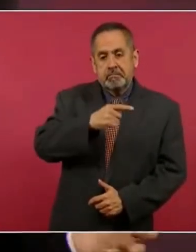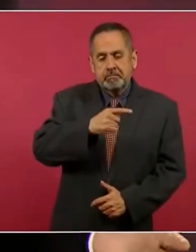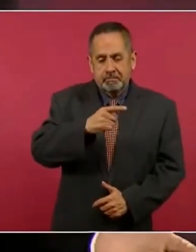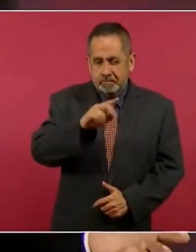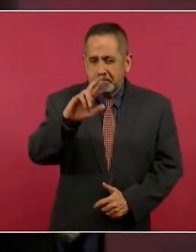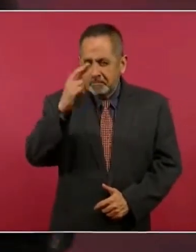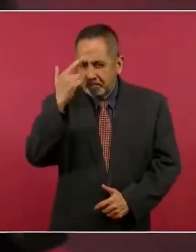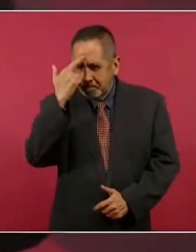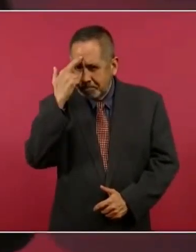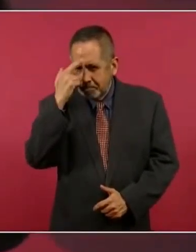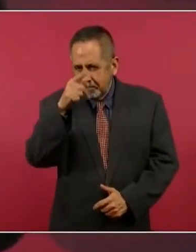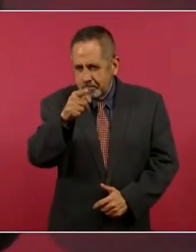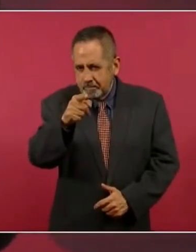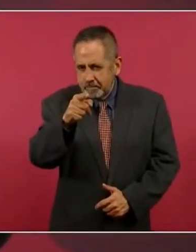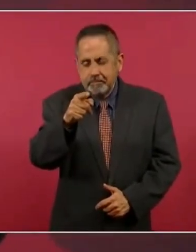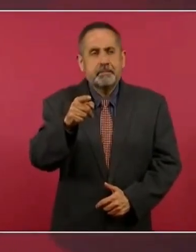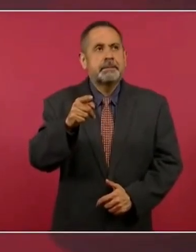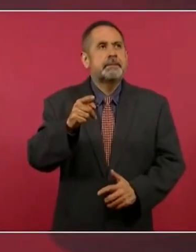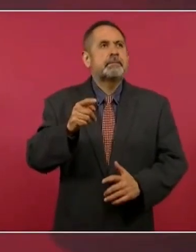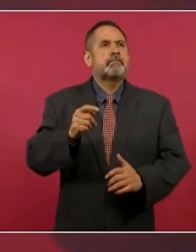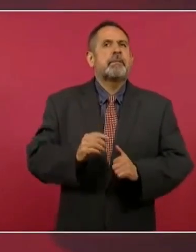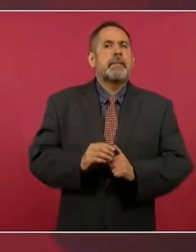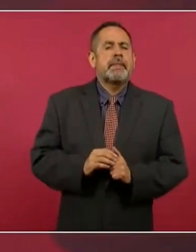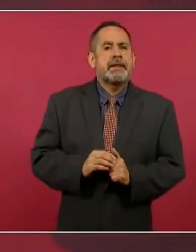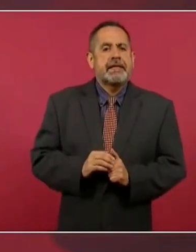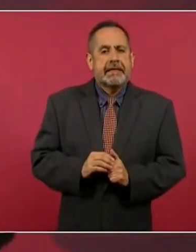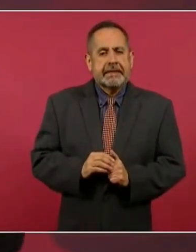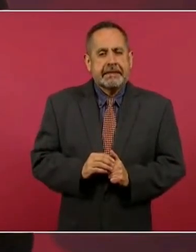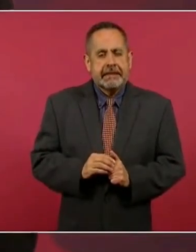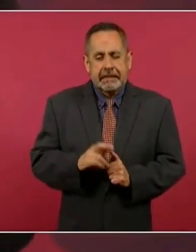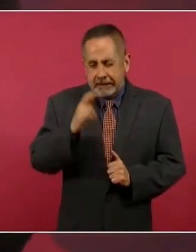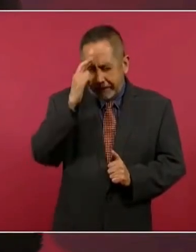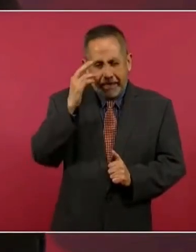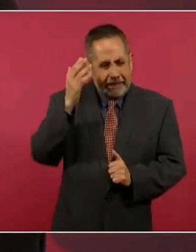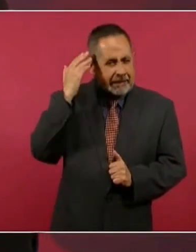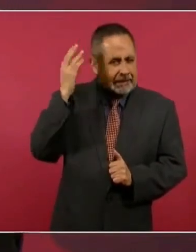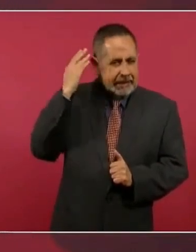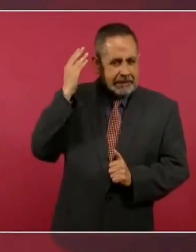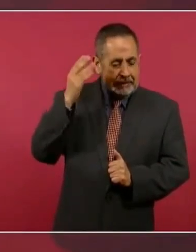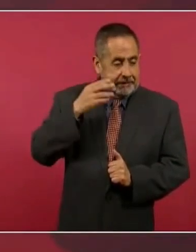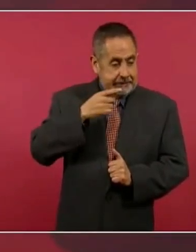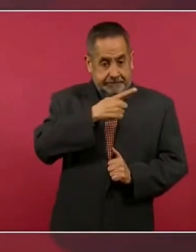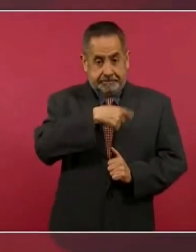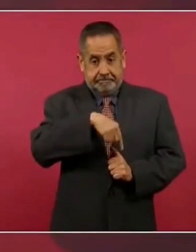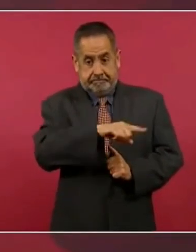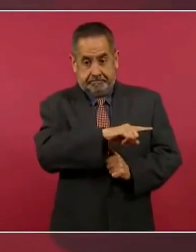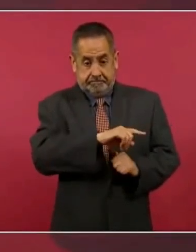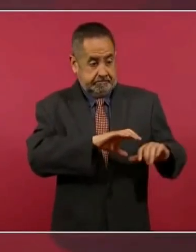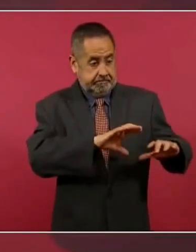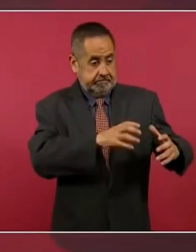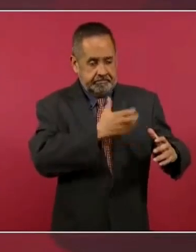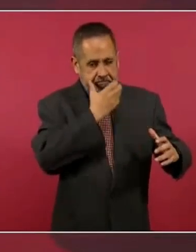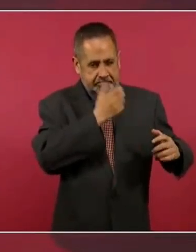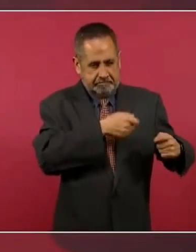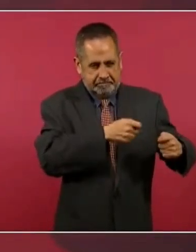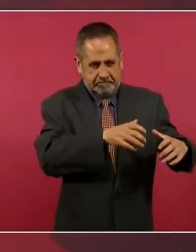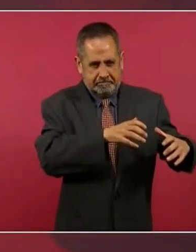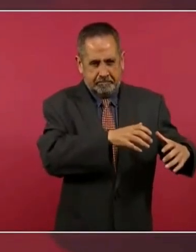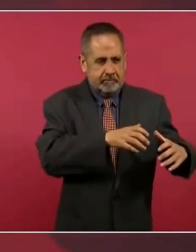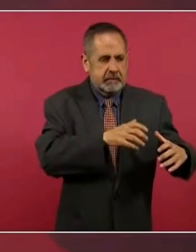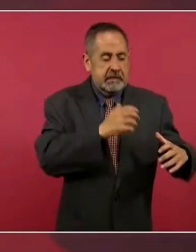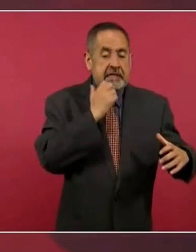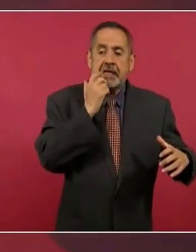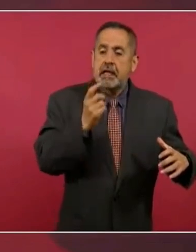Acuérdense de cómo querían establecer una especie de bipartidismo,